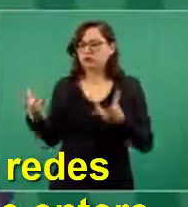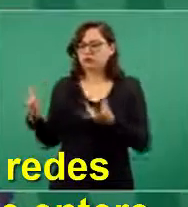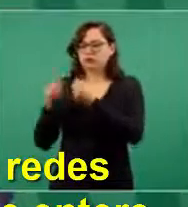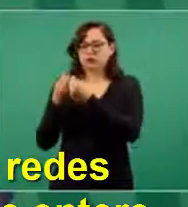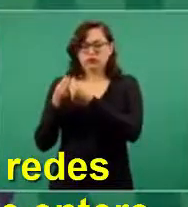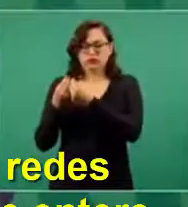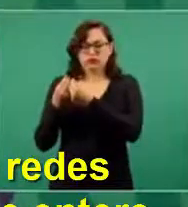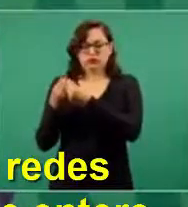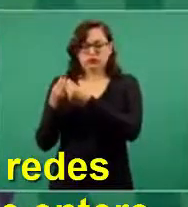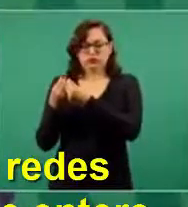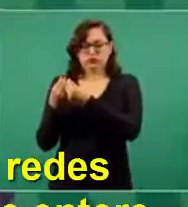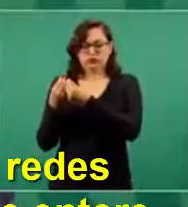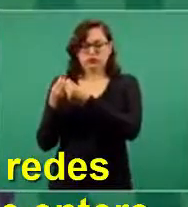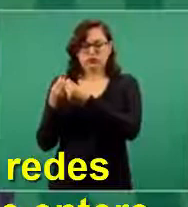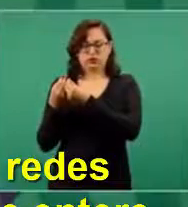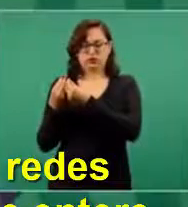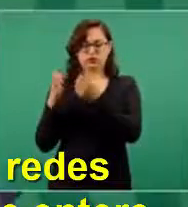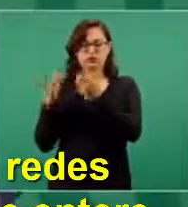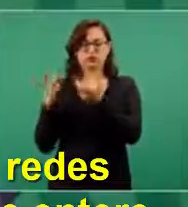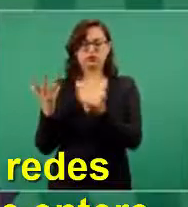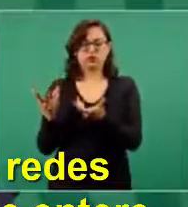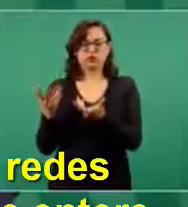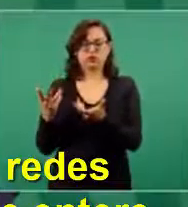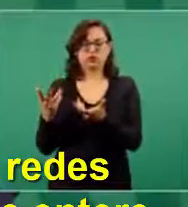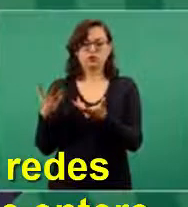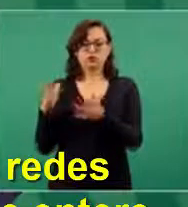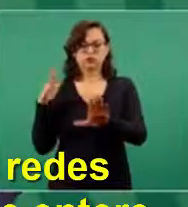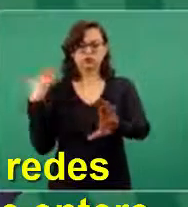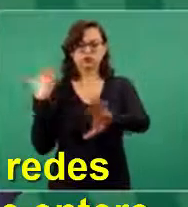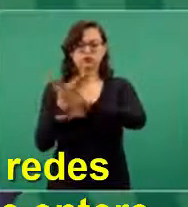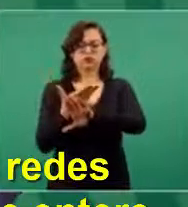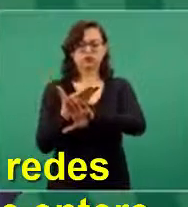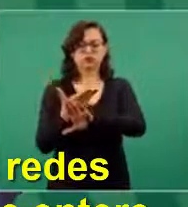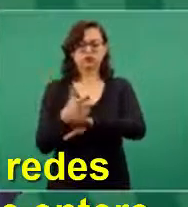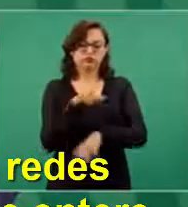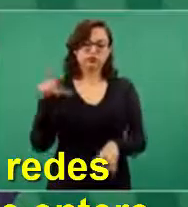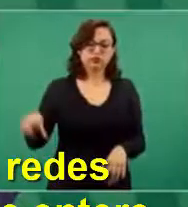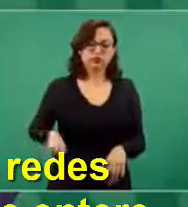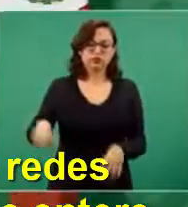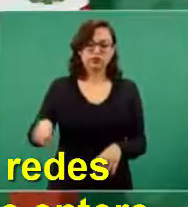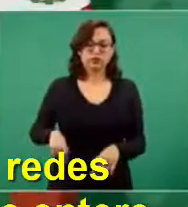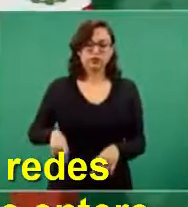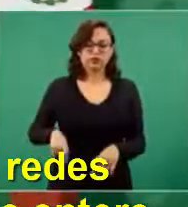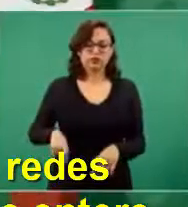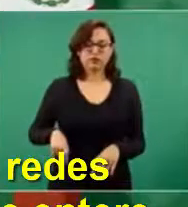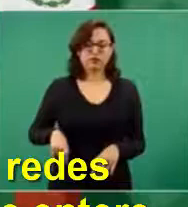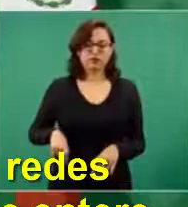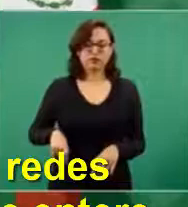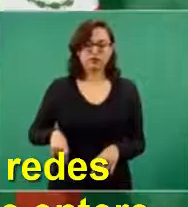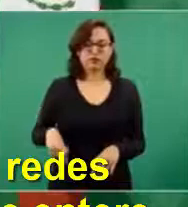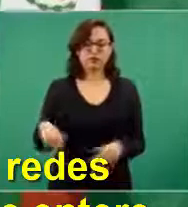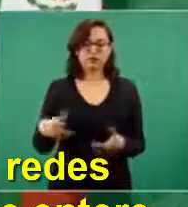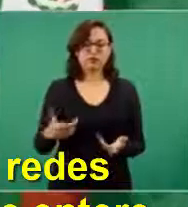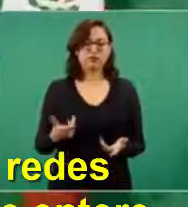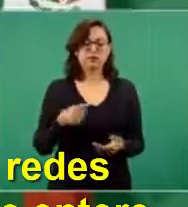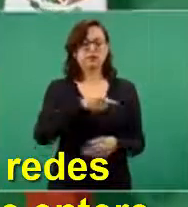no alcanzar un partido